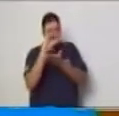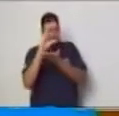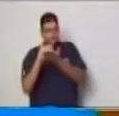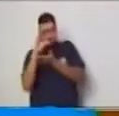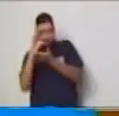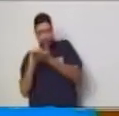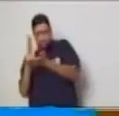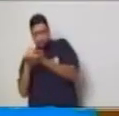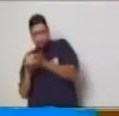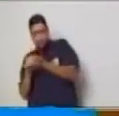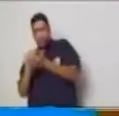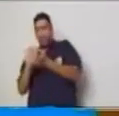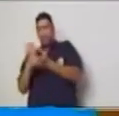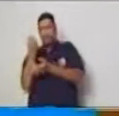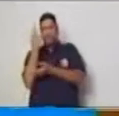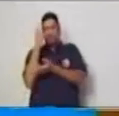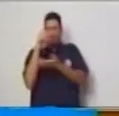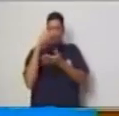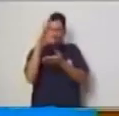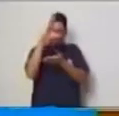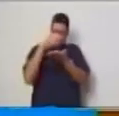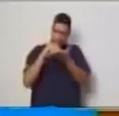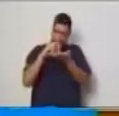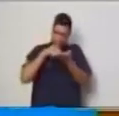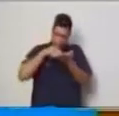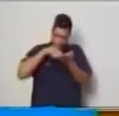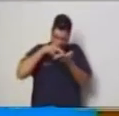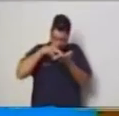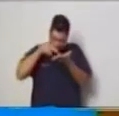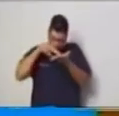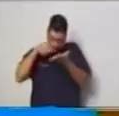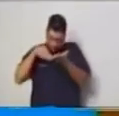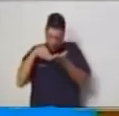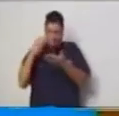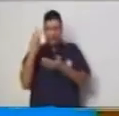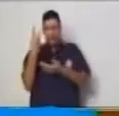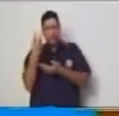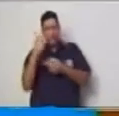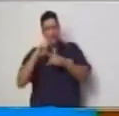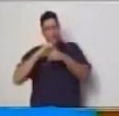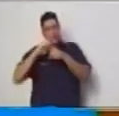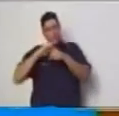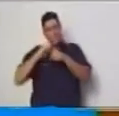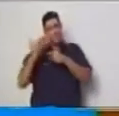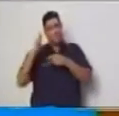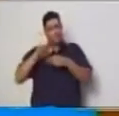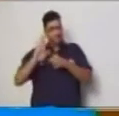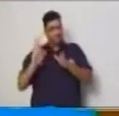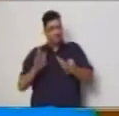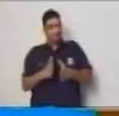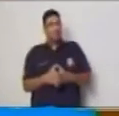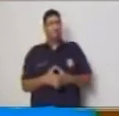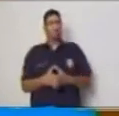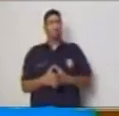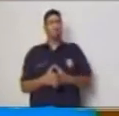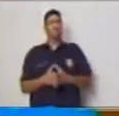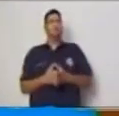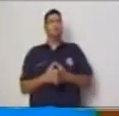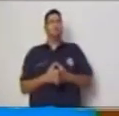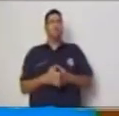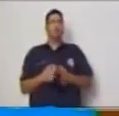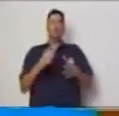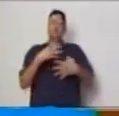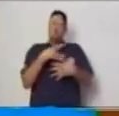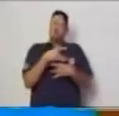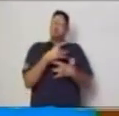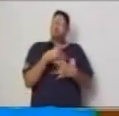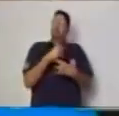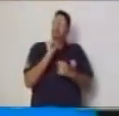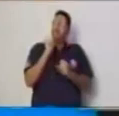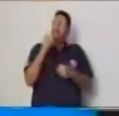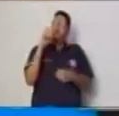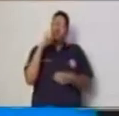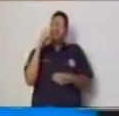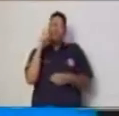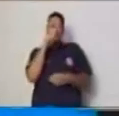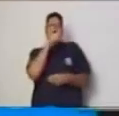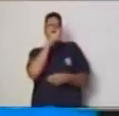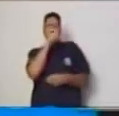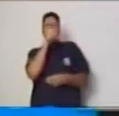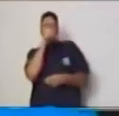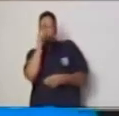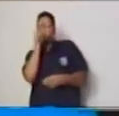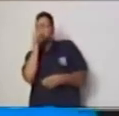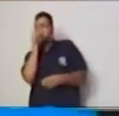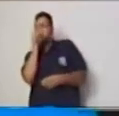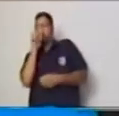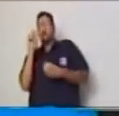relación que estoy colocando que en este momento. Es interesante observar que